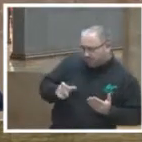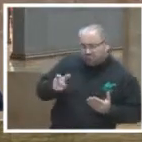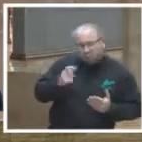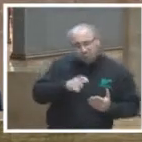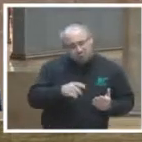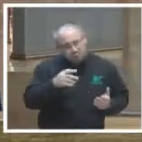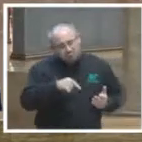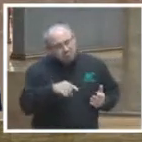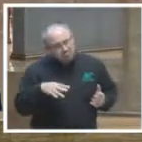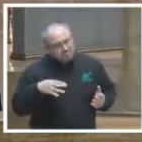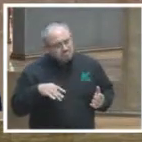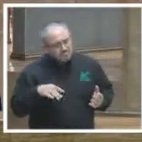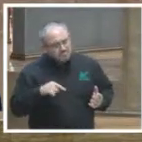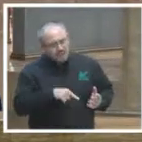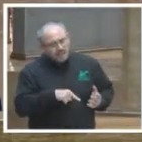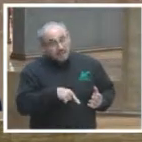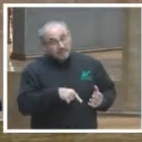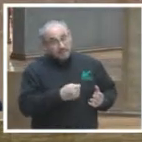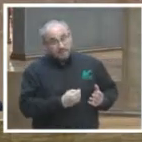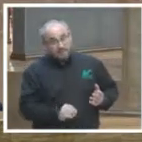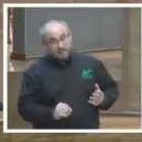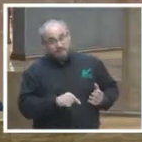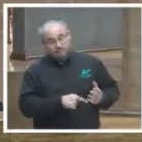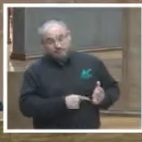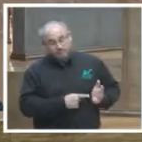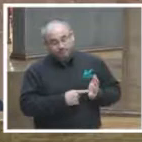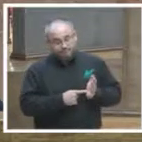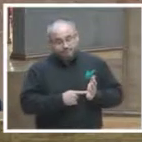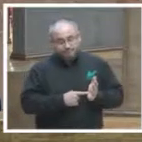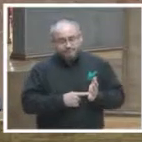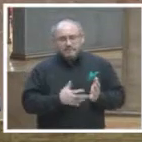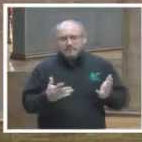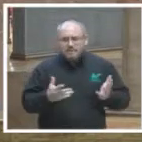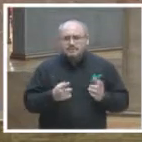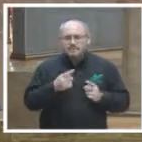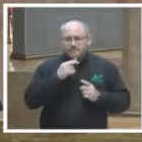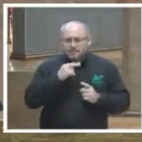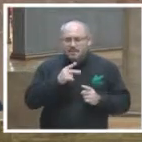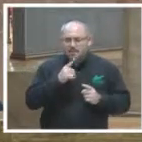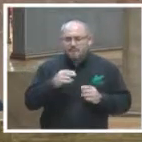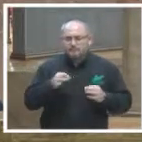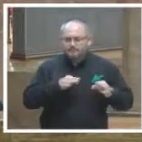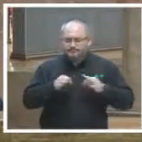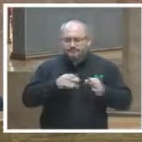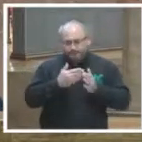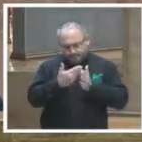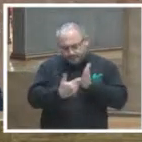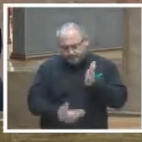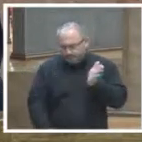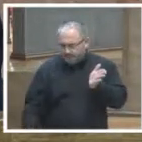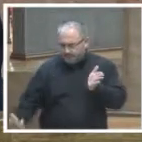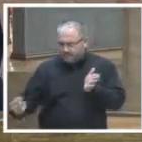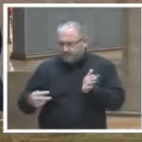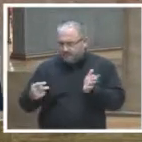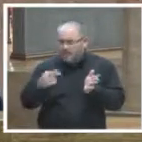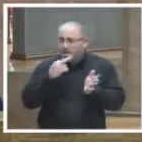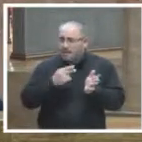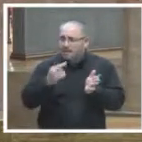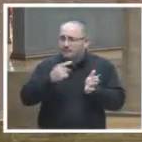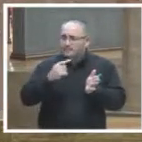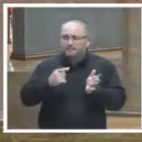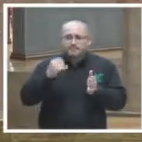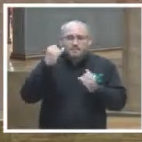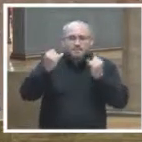de tal manera que se obliga a las instituciones robustecer las formas y maneras de rendir cuentas a través del mejoramiento,